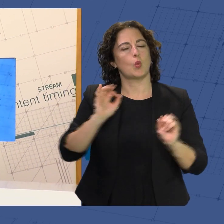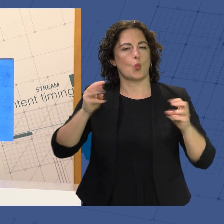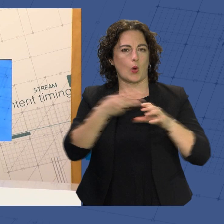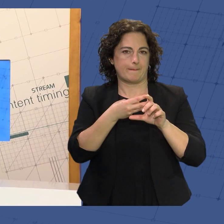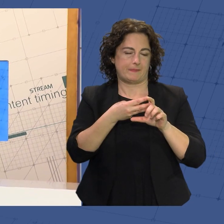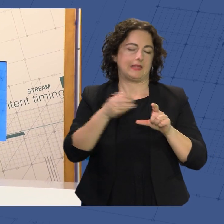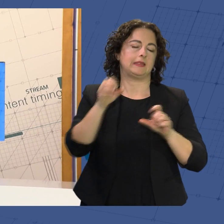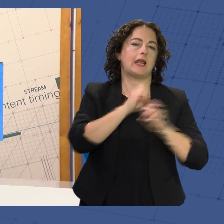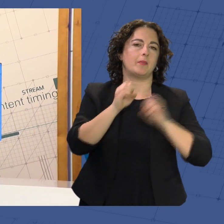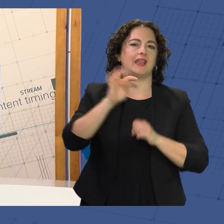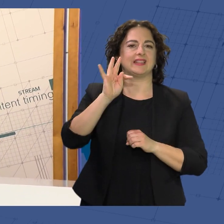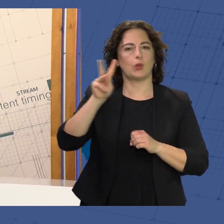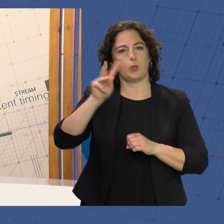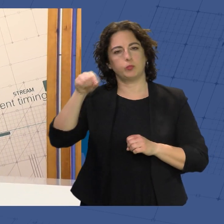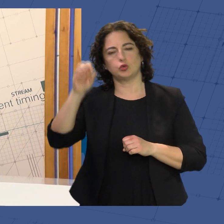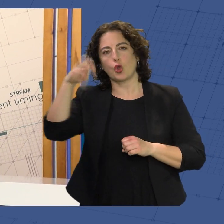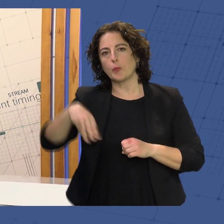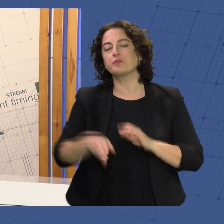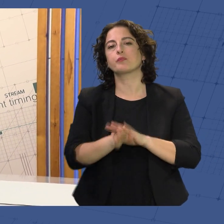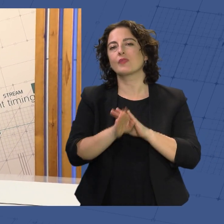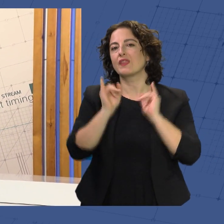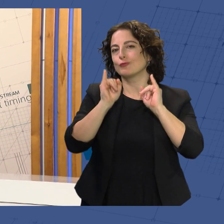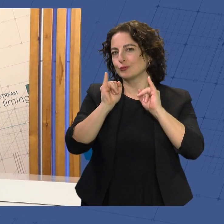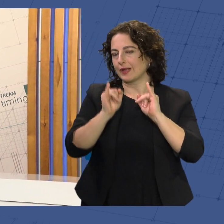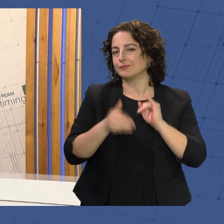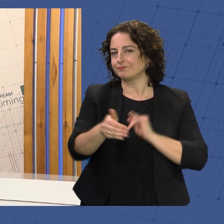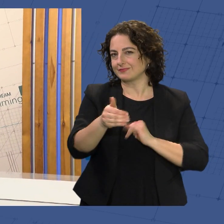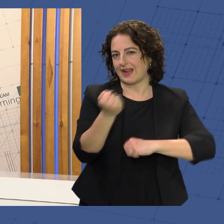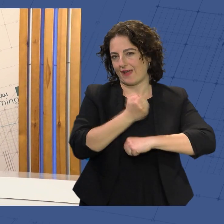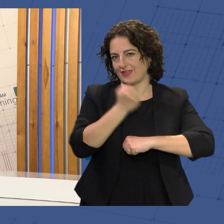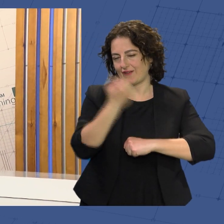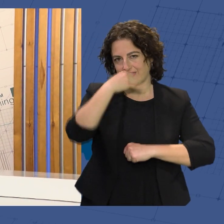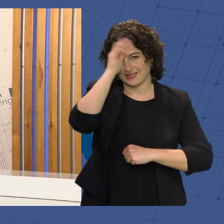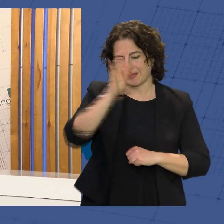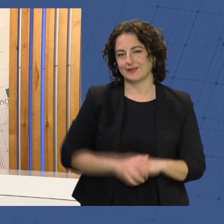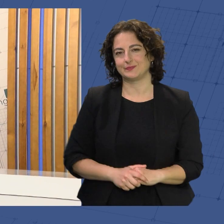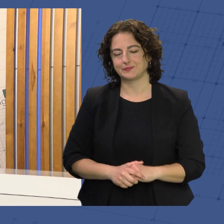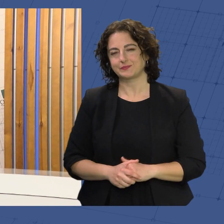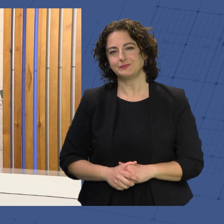interalmeriatv.com. Pues que sigan disfrutando de este navideño fin de semana.